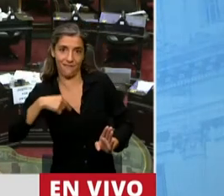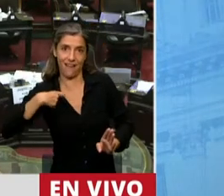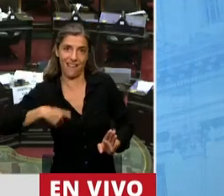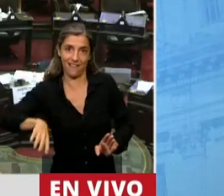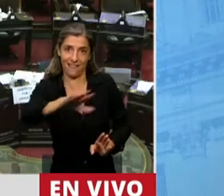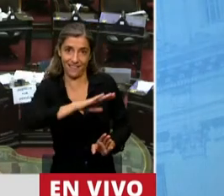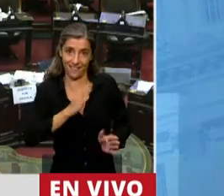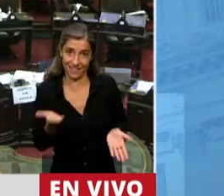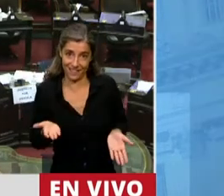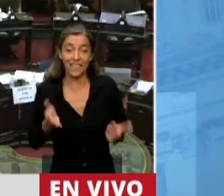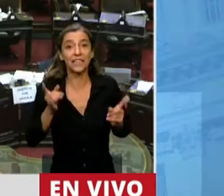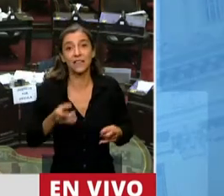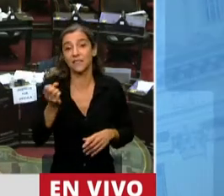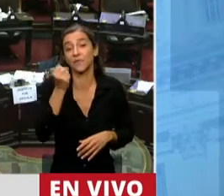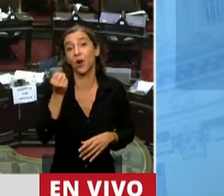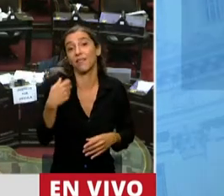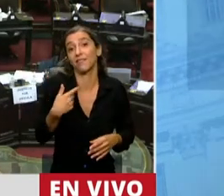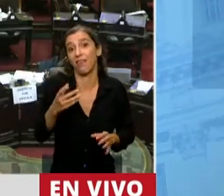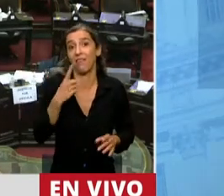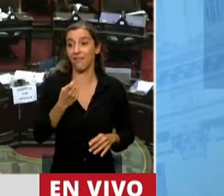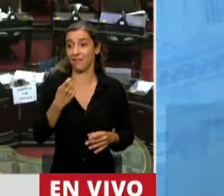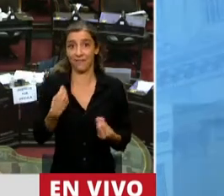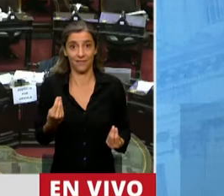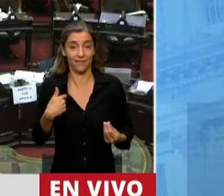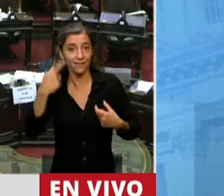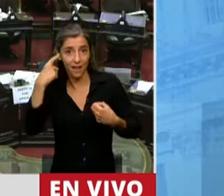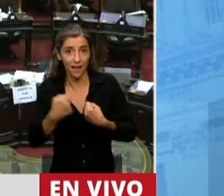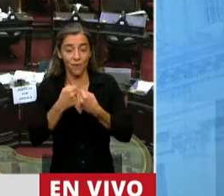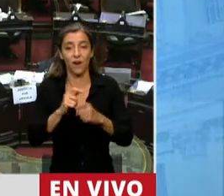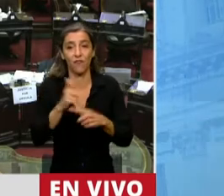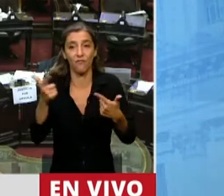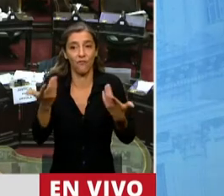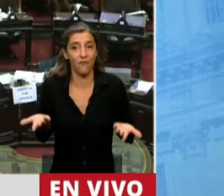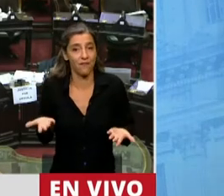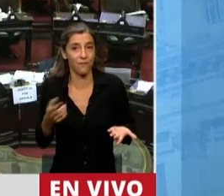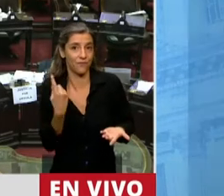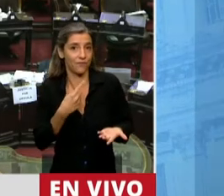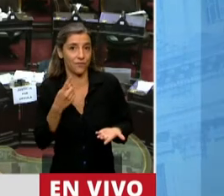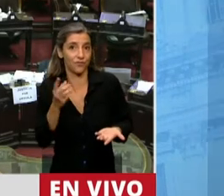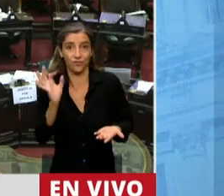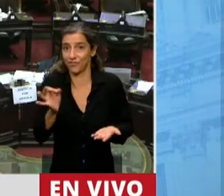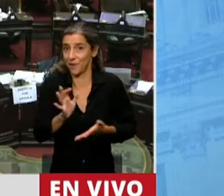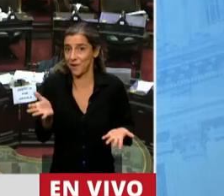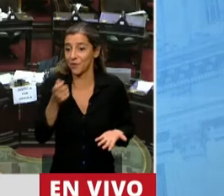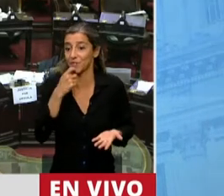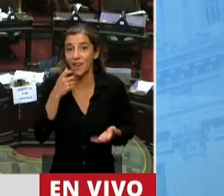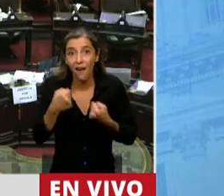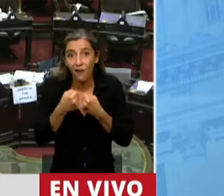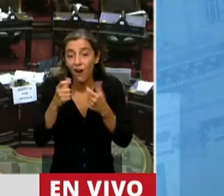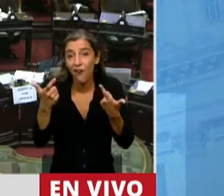y de la falta de acuerdos, porque en la medida que se siguiera tratando de